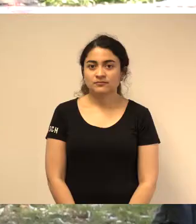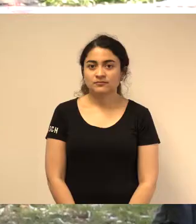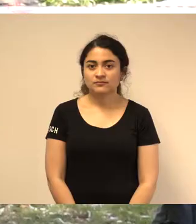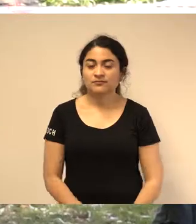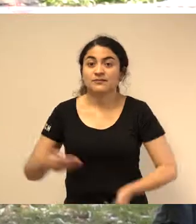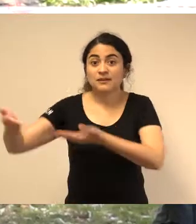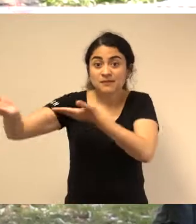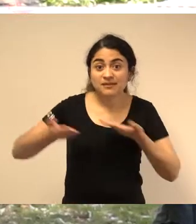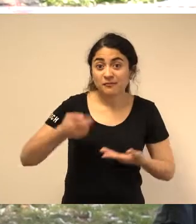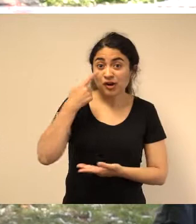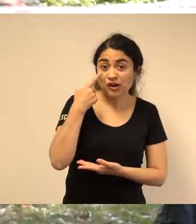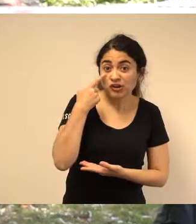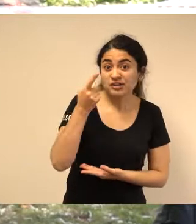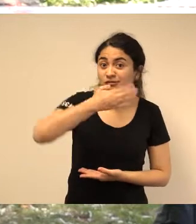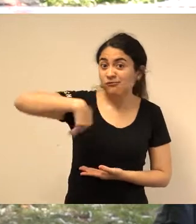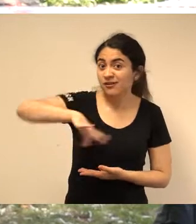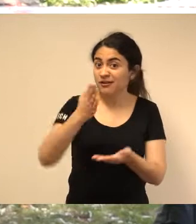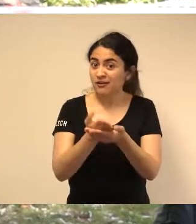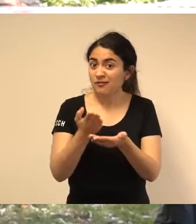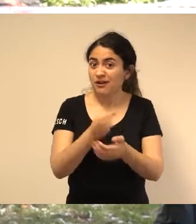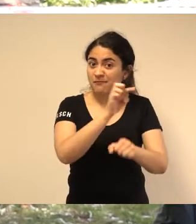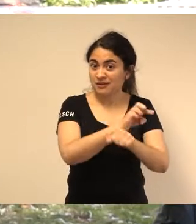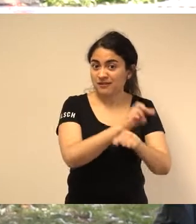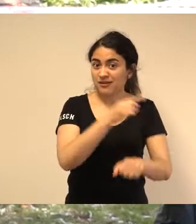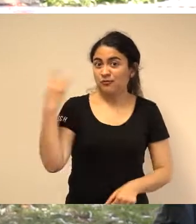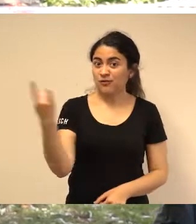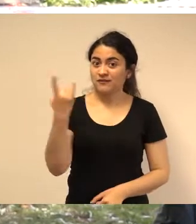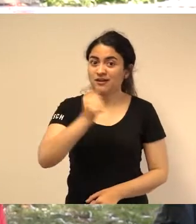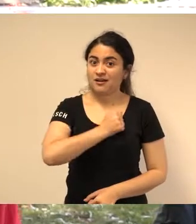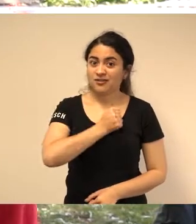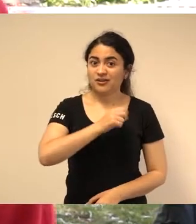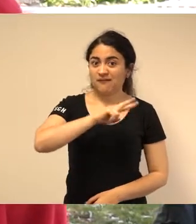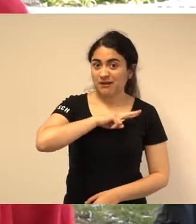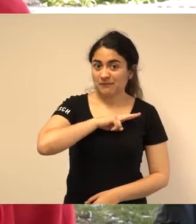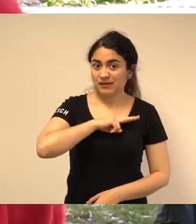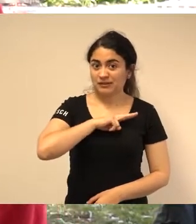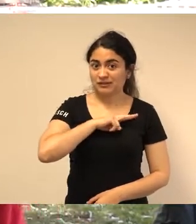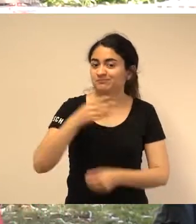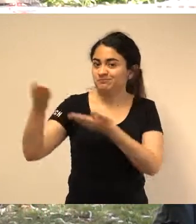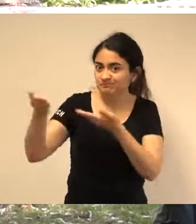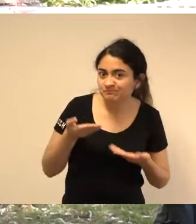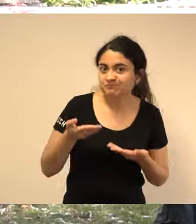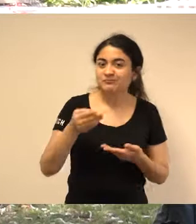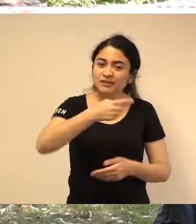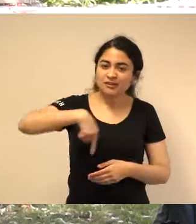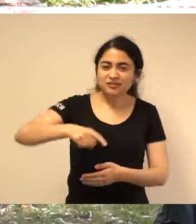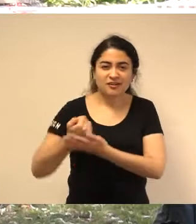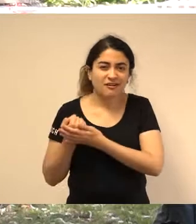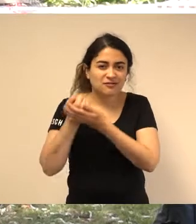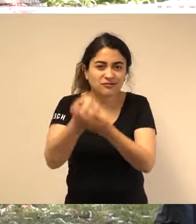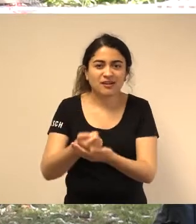Los invitamos a conocer nuestra escuela de pedagogía de la Pontificia Universidad Católica de Valparaíso y así contribuir en la